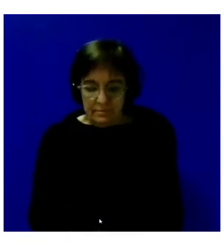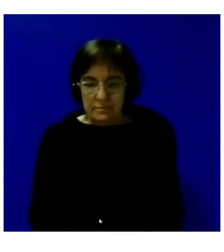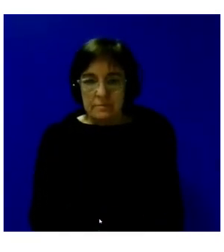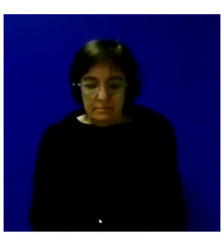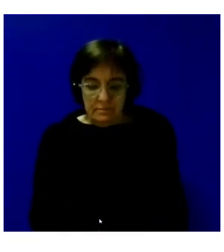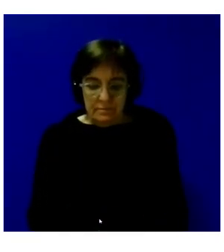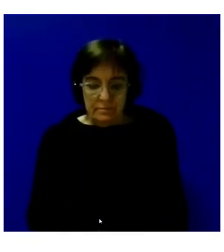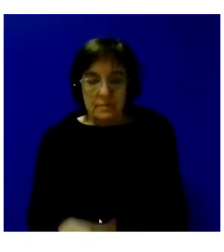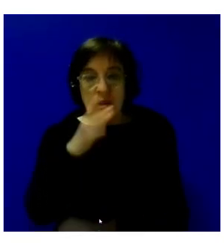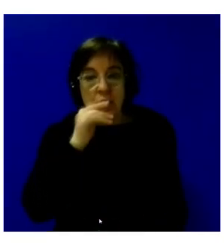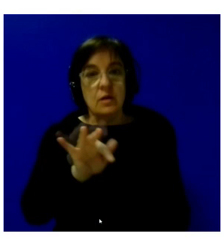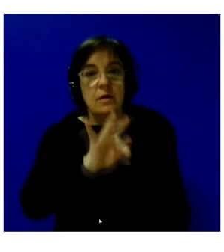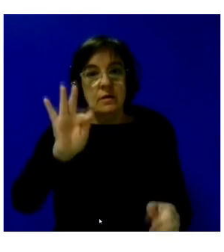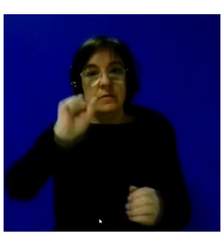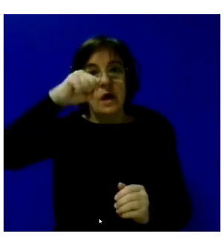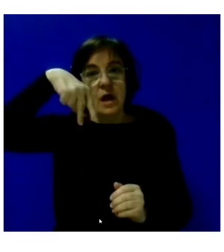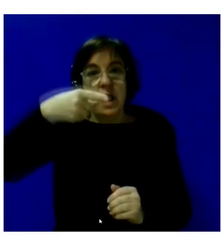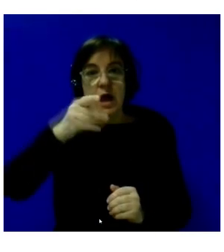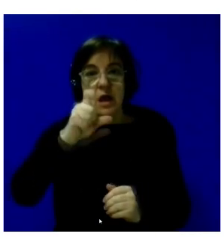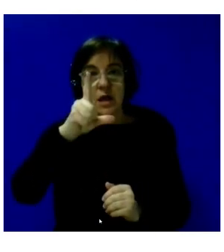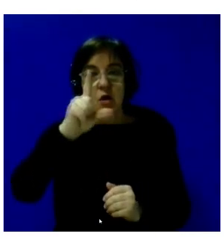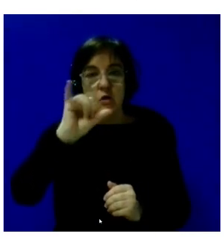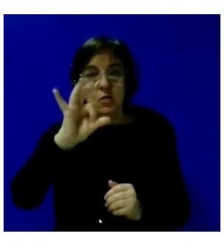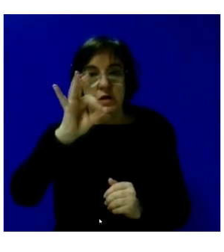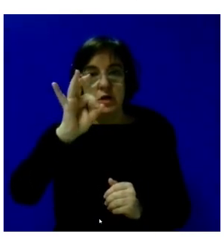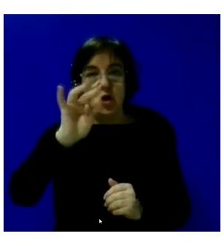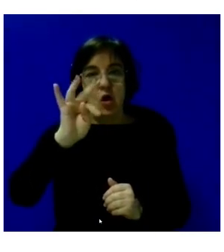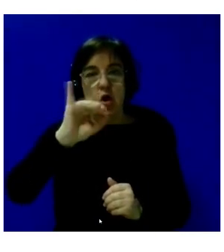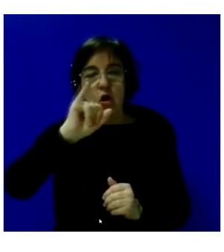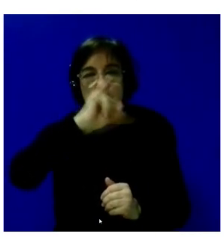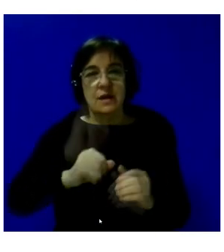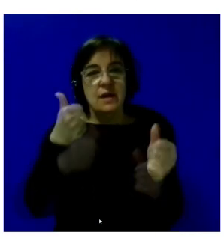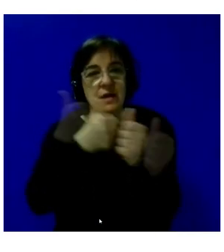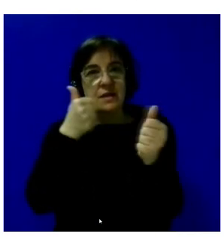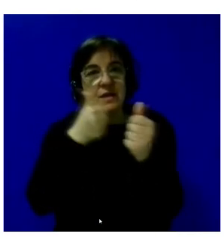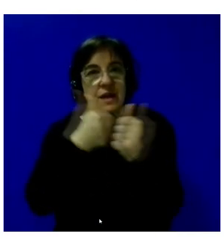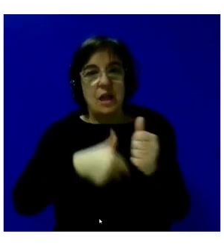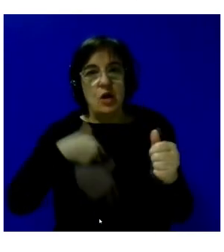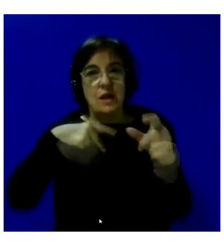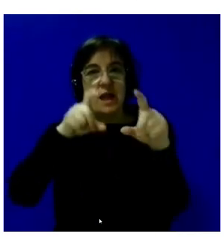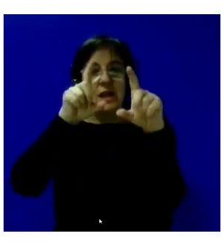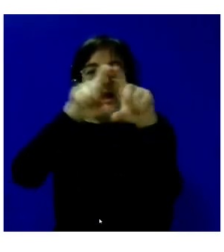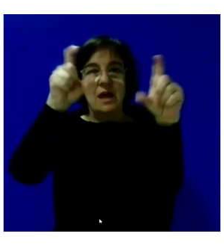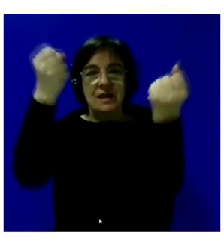Damos la palabra a don Ángel Luis Ortiz, como decía, secretario general de Instituciones Penitenciarias.